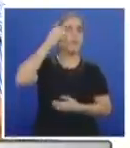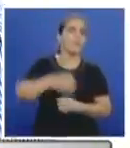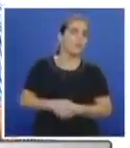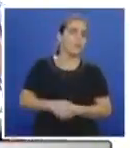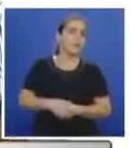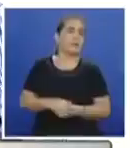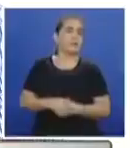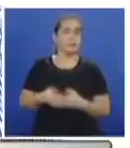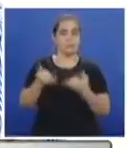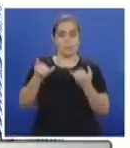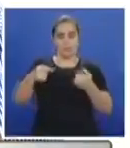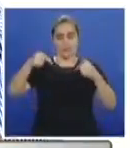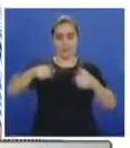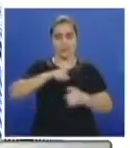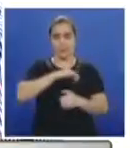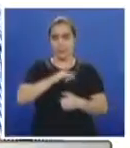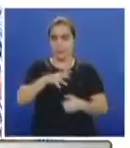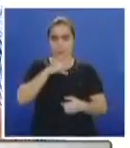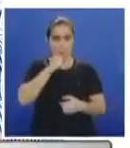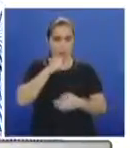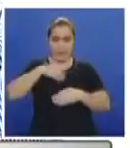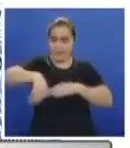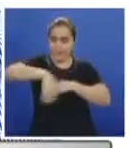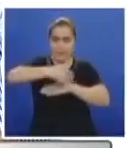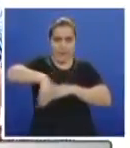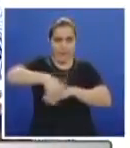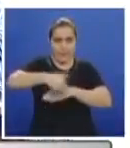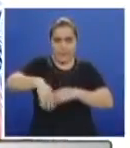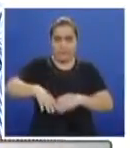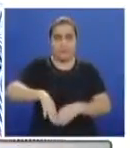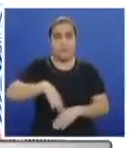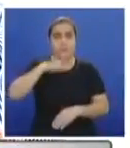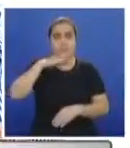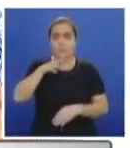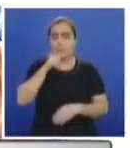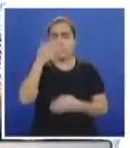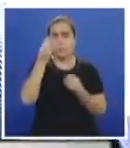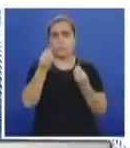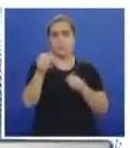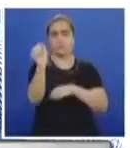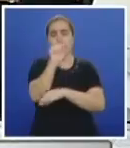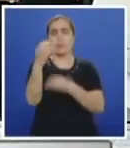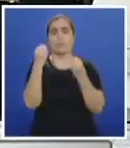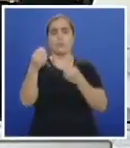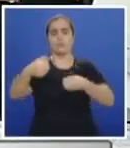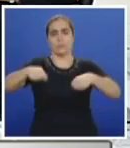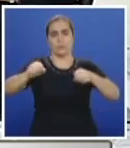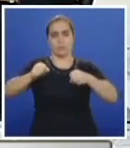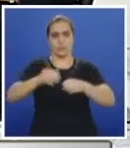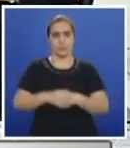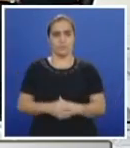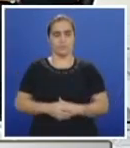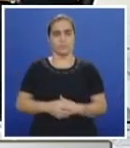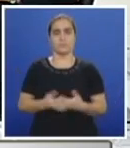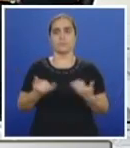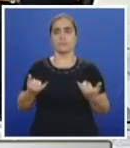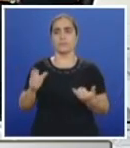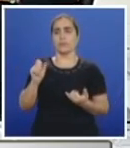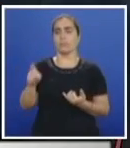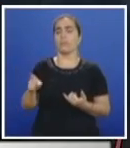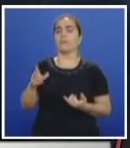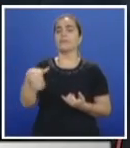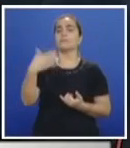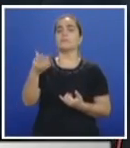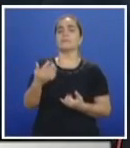hay la infraestructura vial para tanto vehículo, para tanta moto. Ahora, por lo menos, se tienen planes de choque, pero ¿qué va a pasar de 5